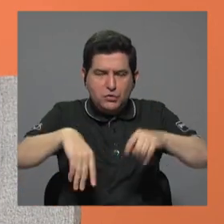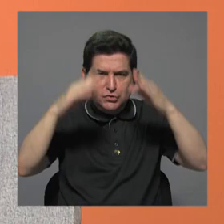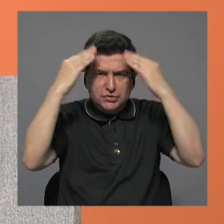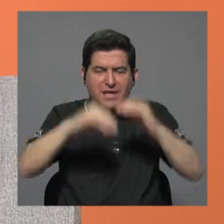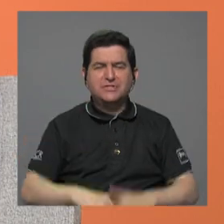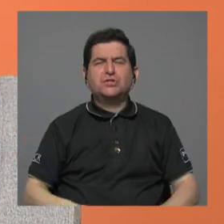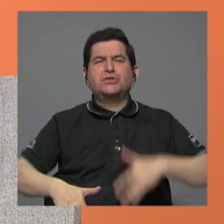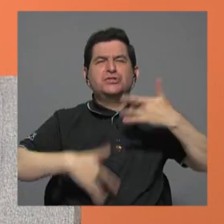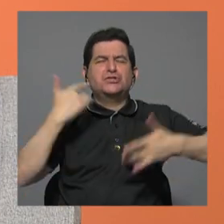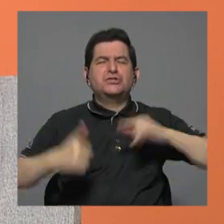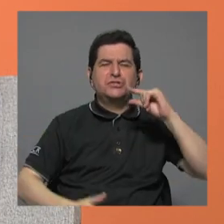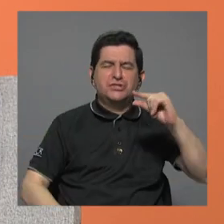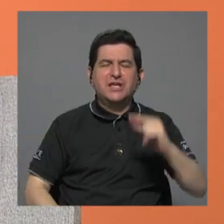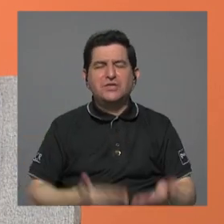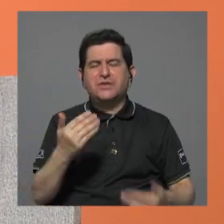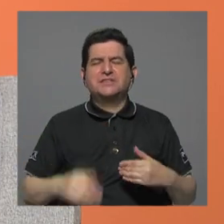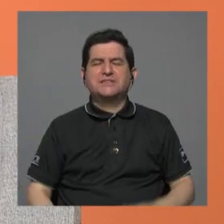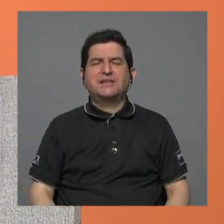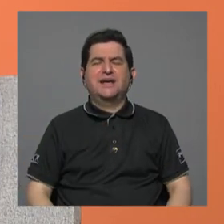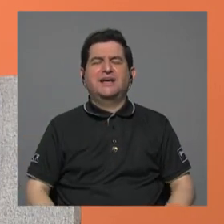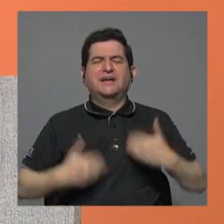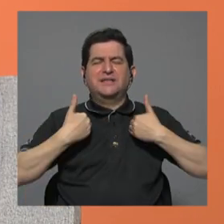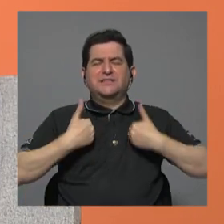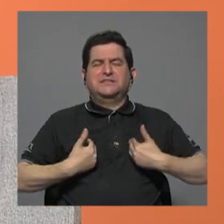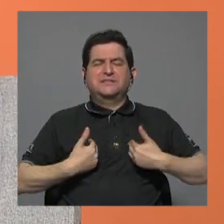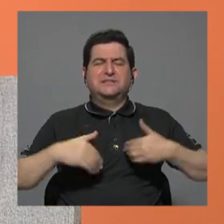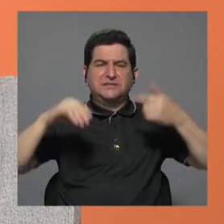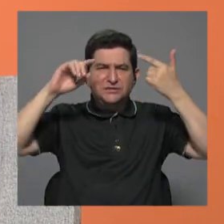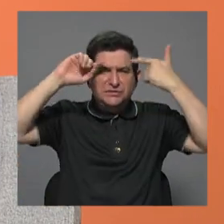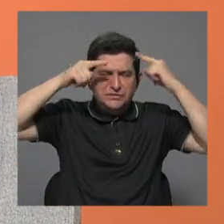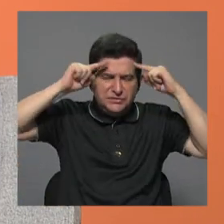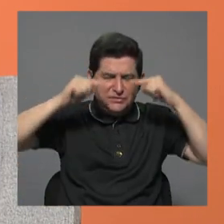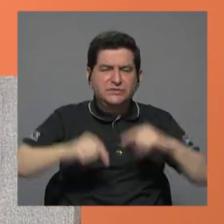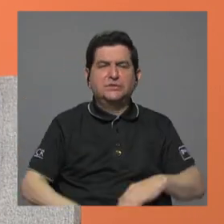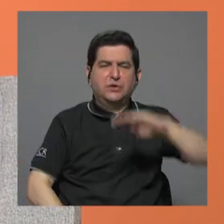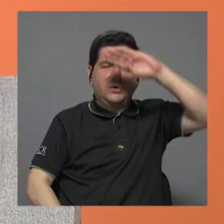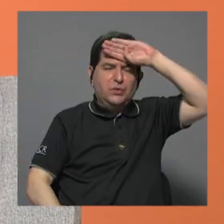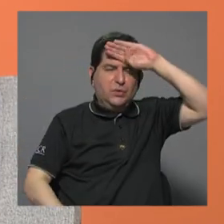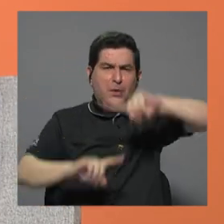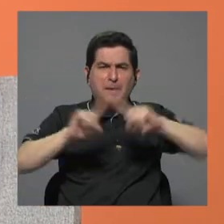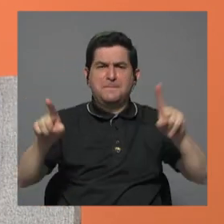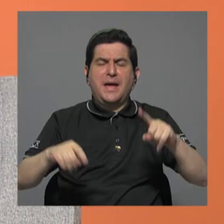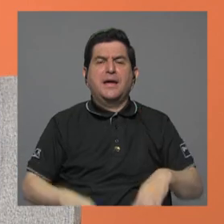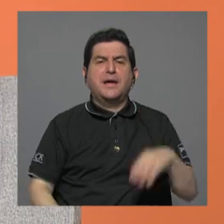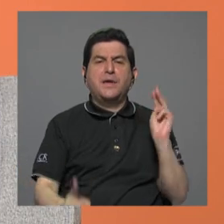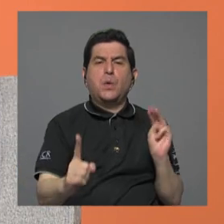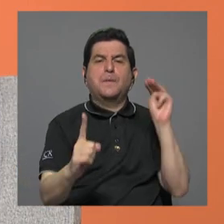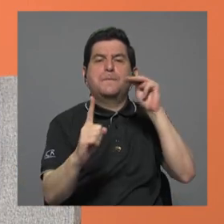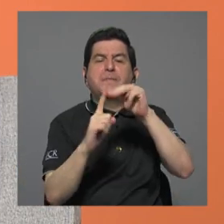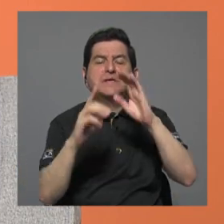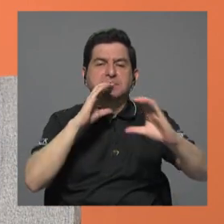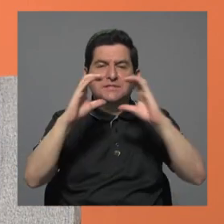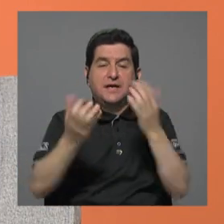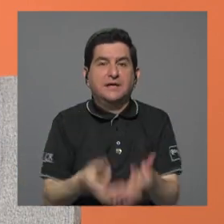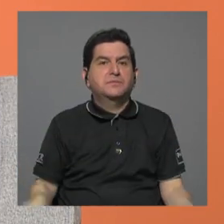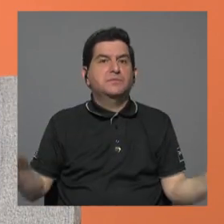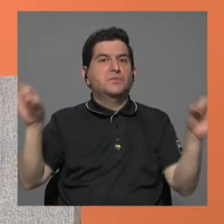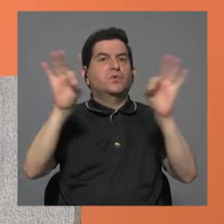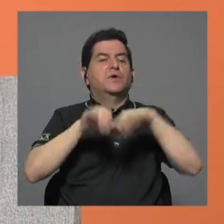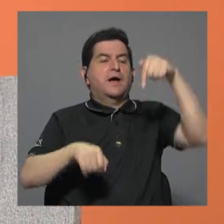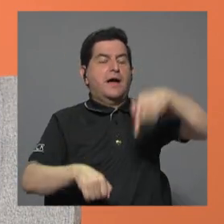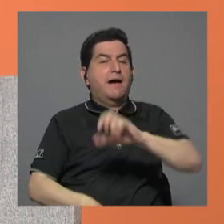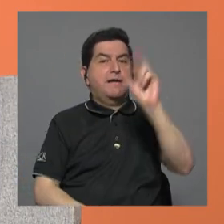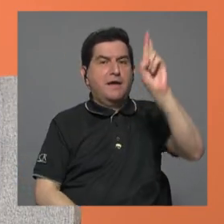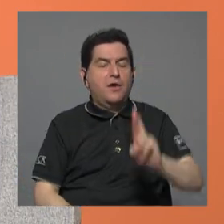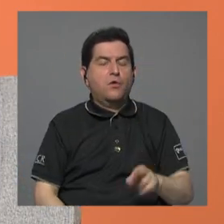de los síntomas leves son fatiga, dolor de cabeza, fiebre, pero el mensaje que él transmitió y que me parece importante que acá en